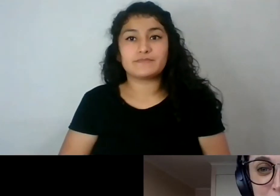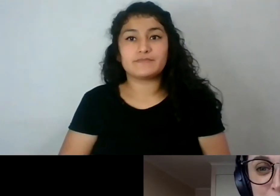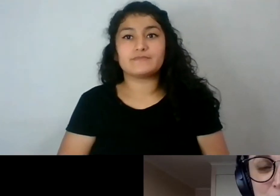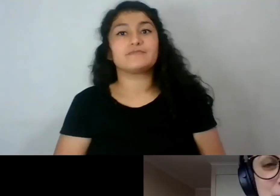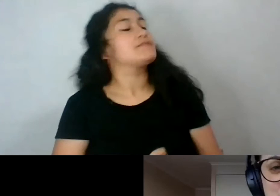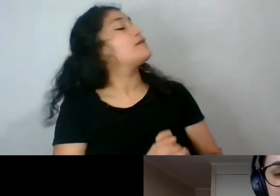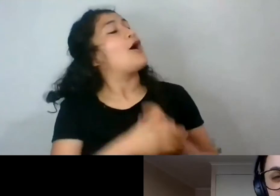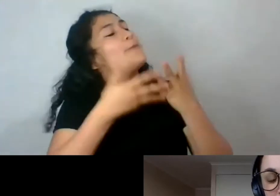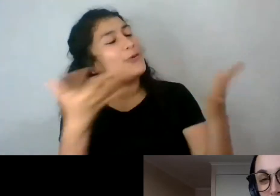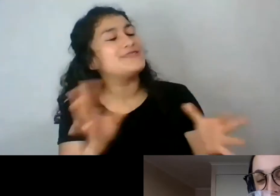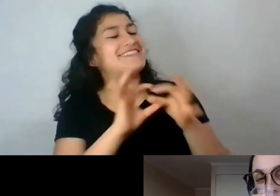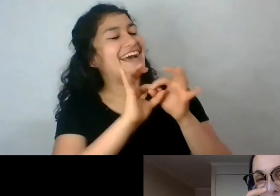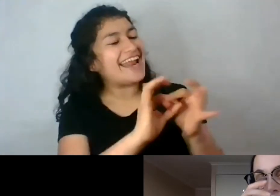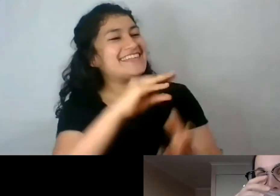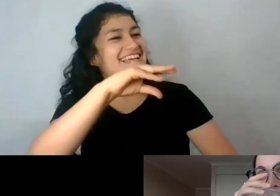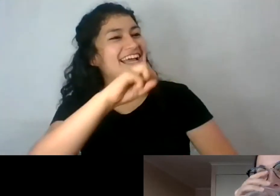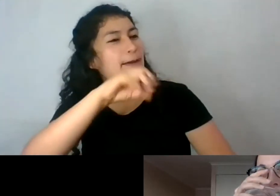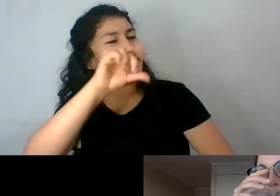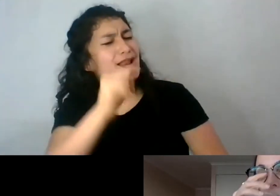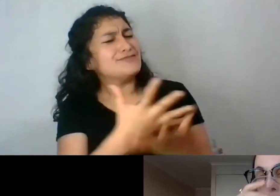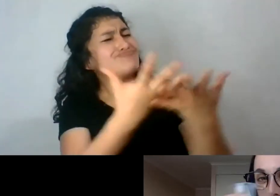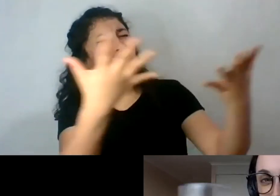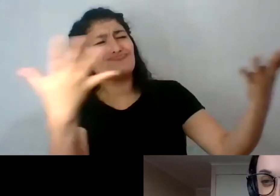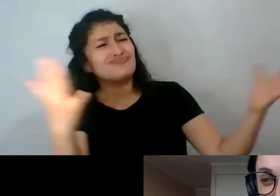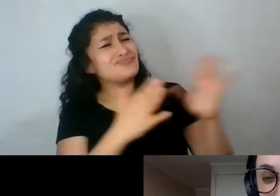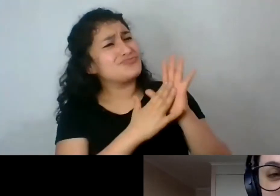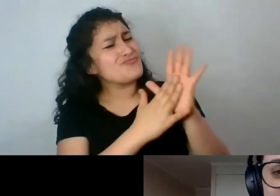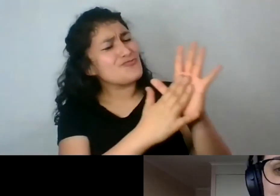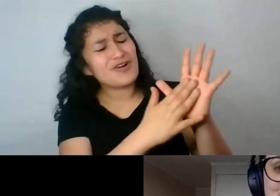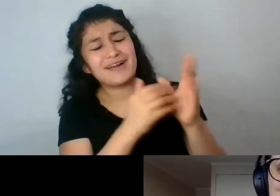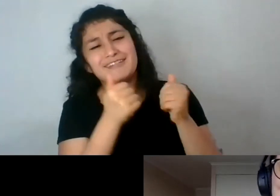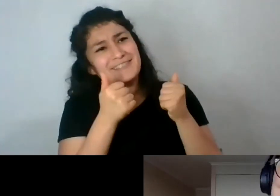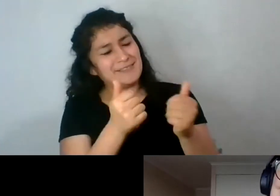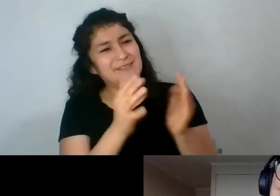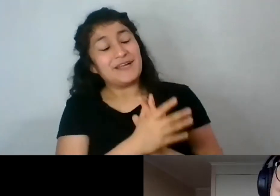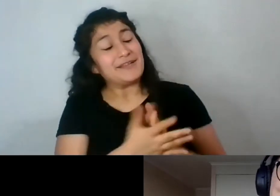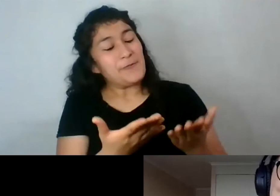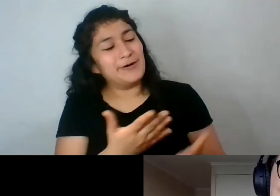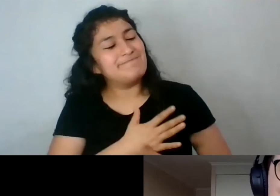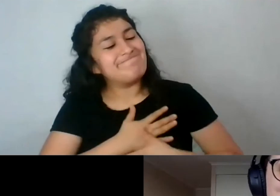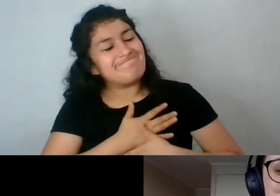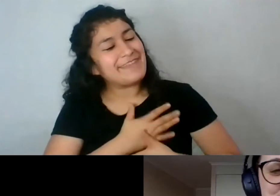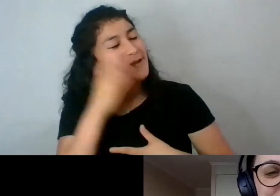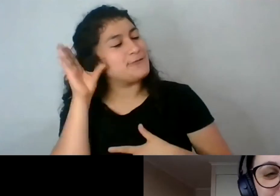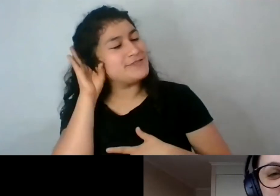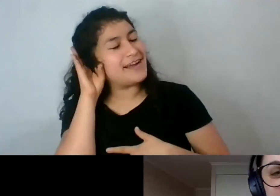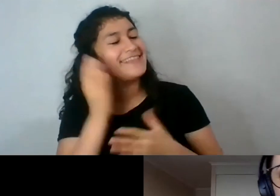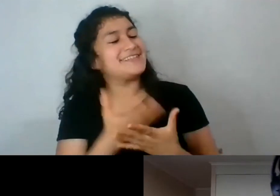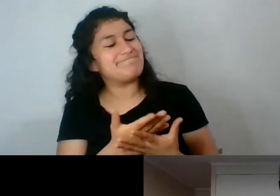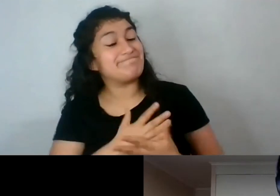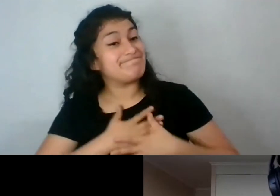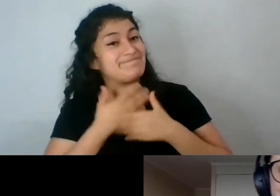Muchas gracias Camila, tremenda presentación, siempre es tan grato escucharte y tan bueno